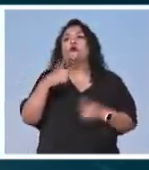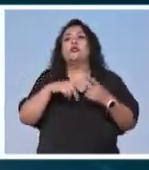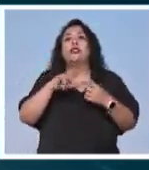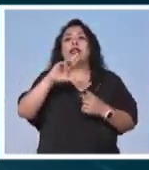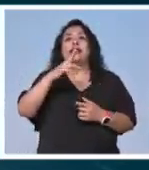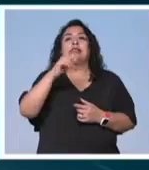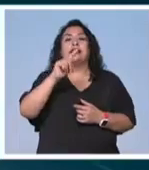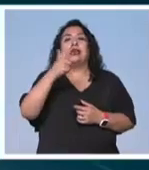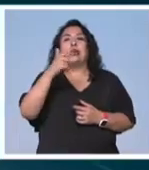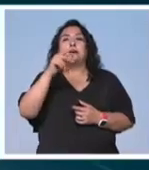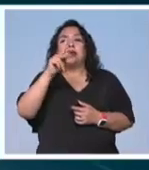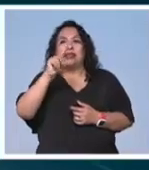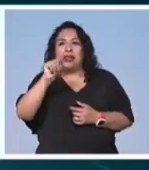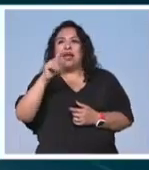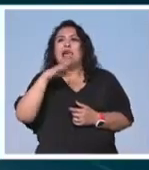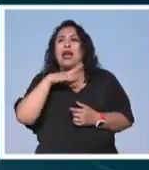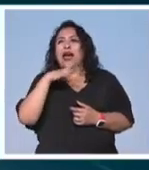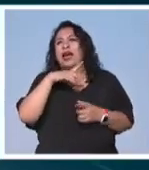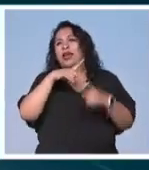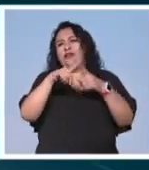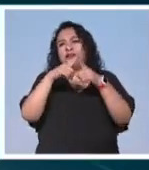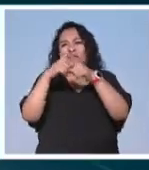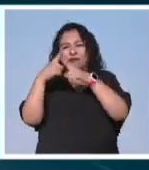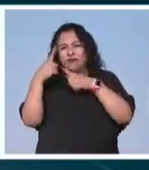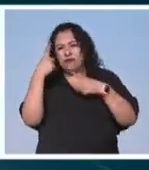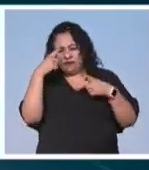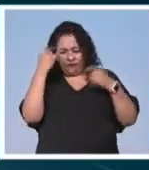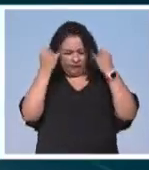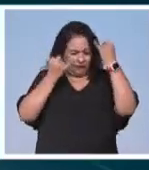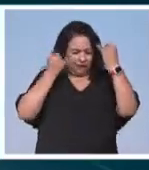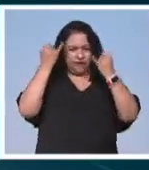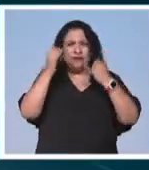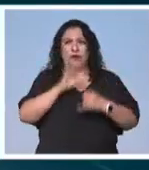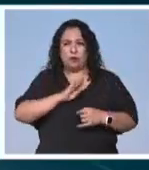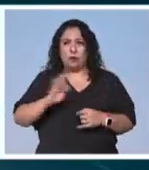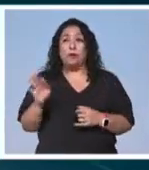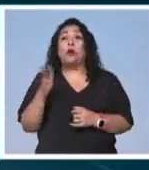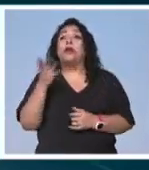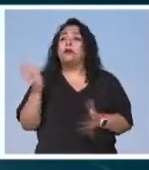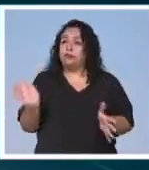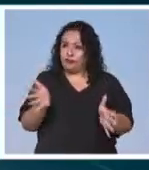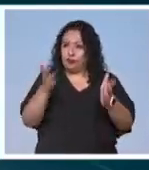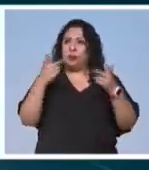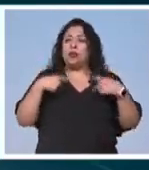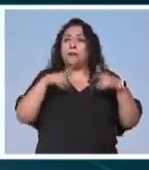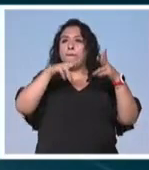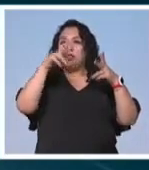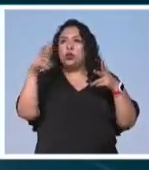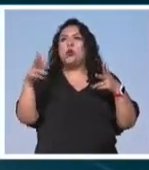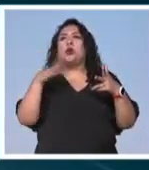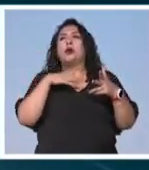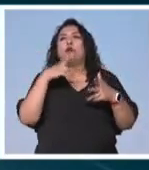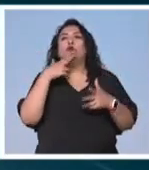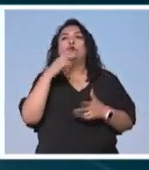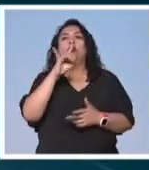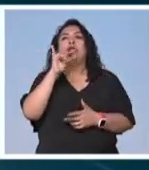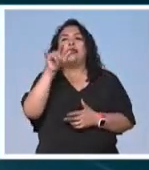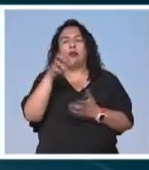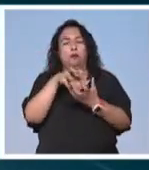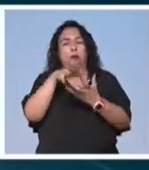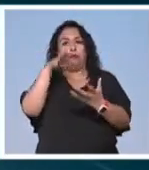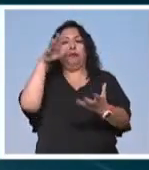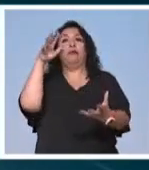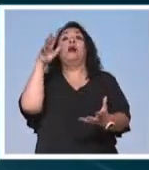ChatGPT y juega con los algoritmos para explorar su creatividad anima a sus pinturas con una capa digital de realidad